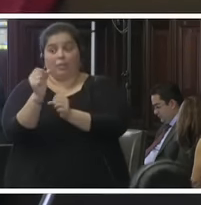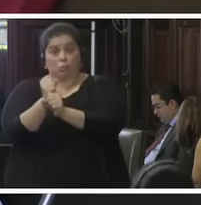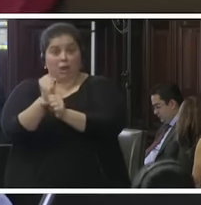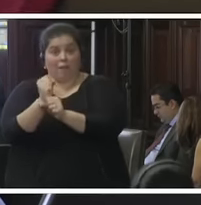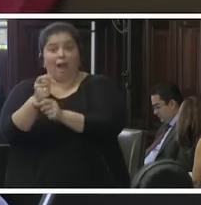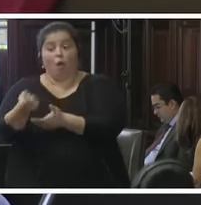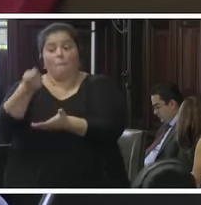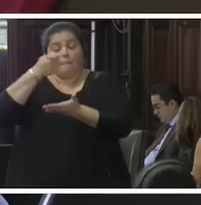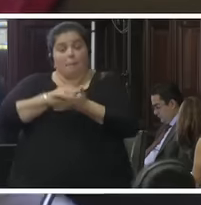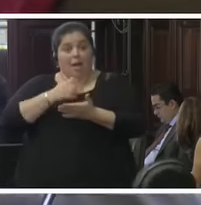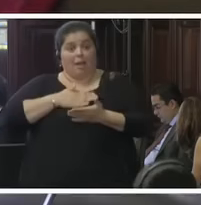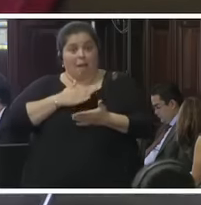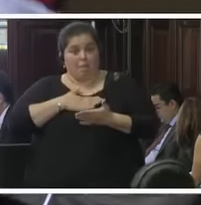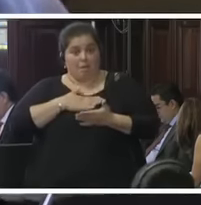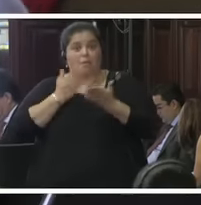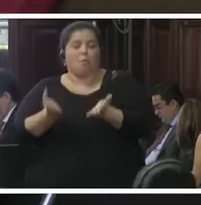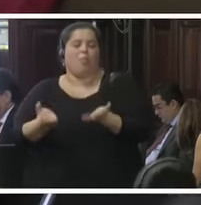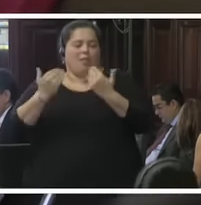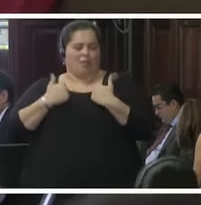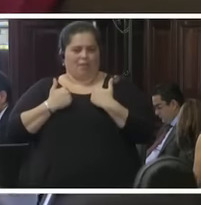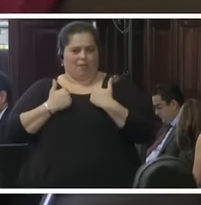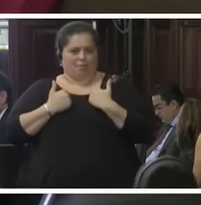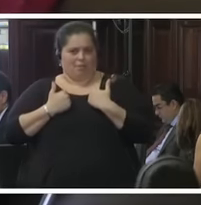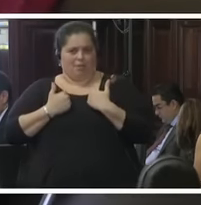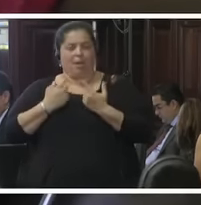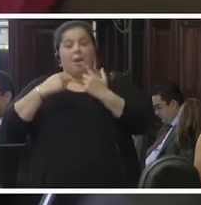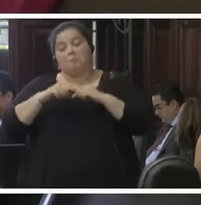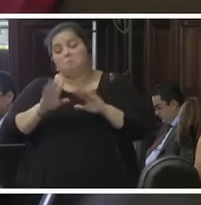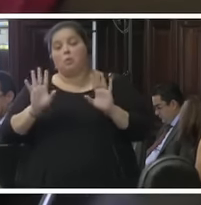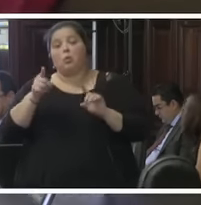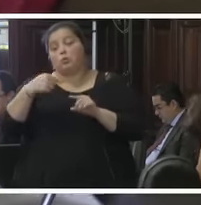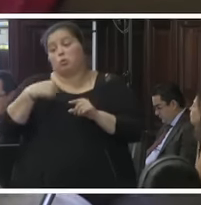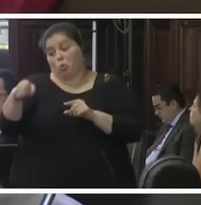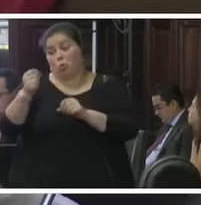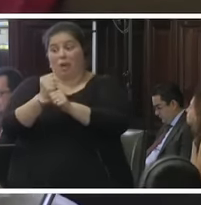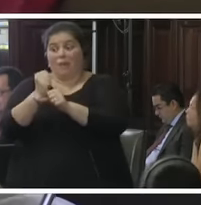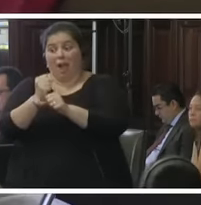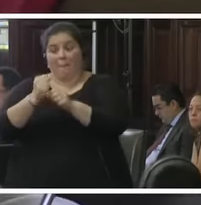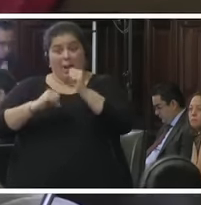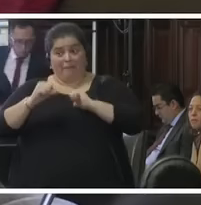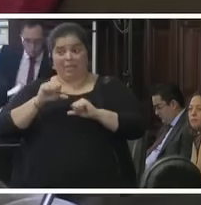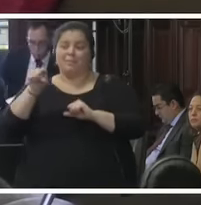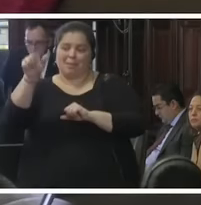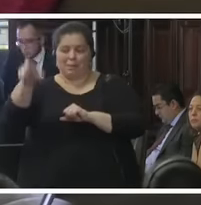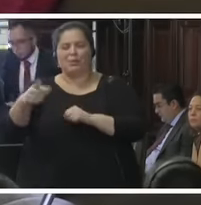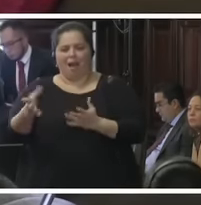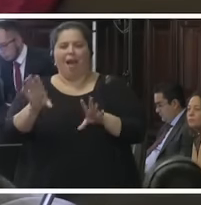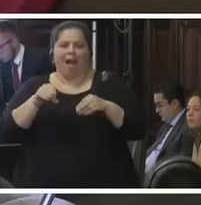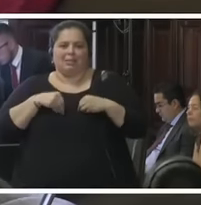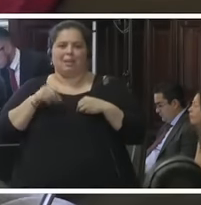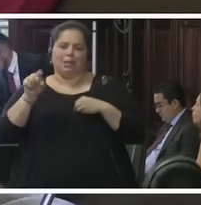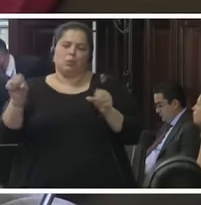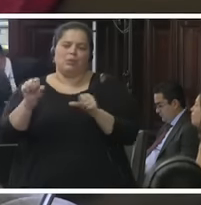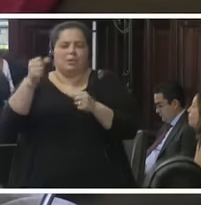resarcirme. Y cuando uno trabaja para la víctima, entonces uno admite que le hizo mal a esa persona. ¿Por qué no